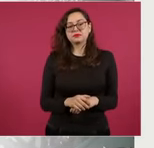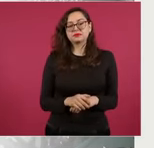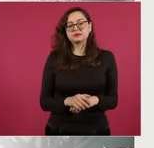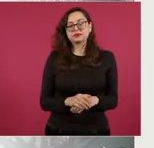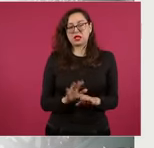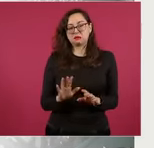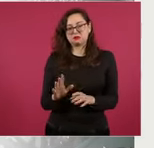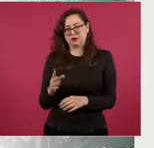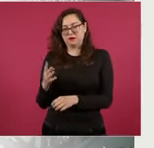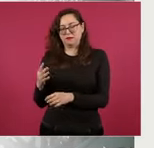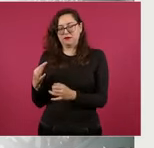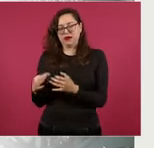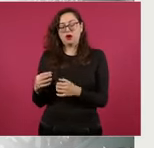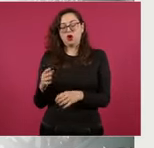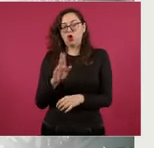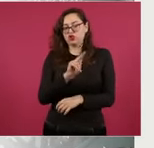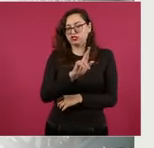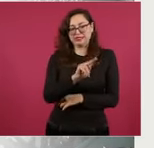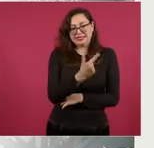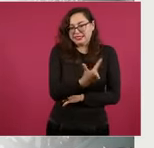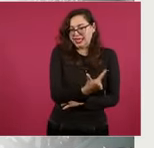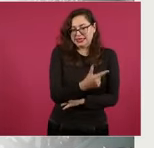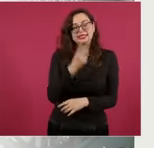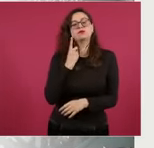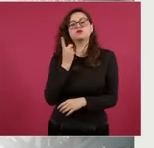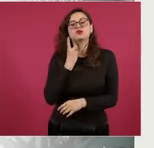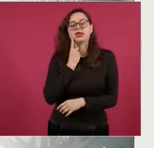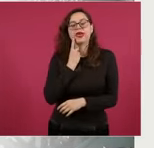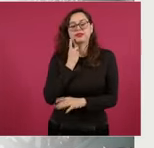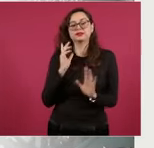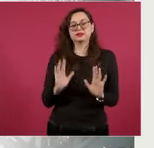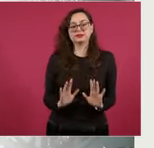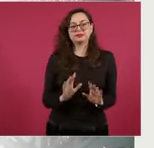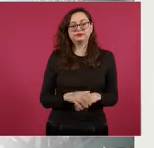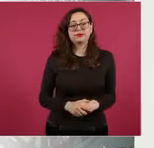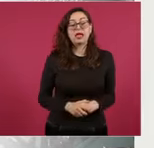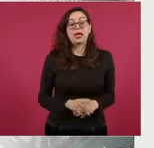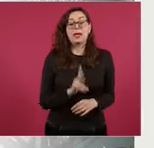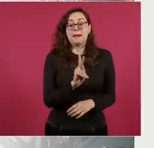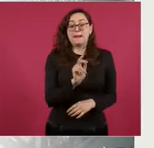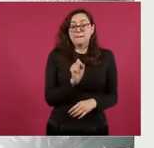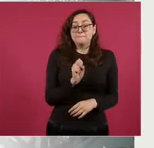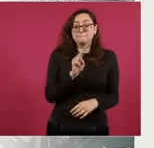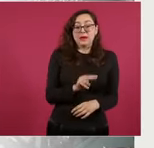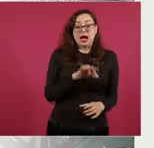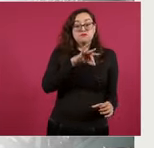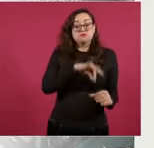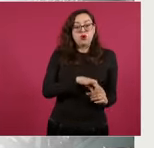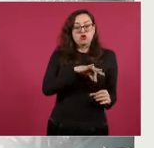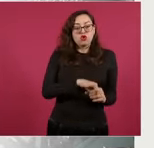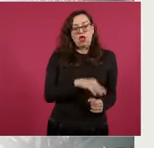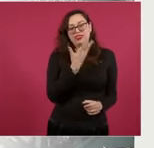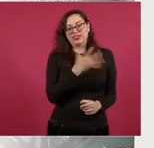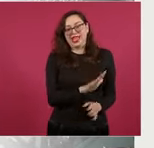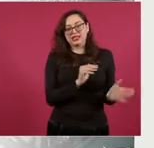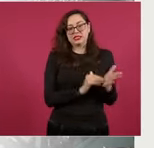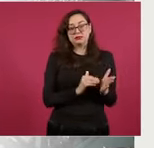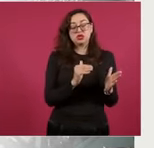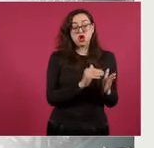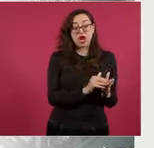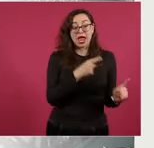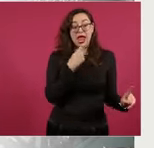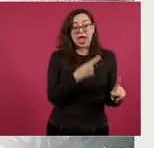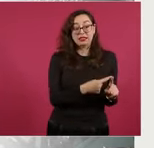regla, pero son 87 diputados. El PAN obtuvo 10 millones 49 mil votos entre el